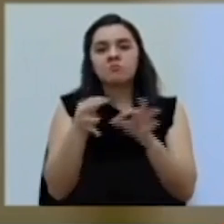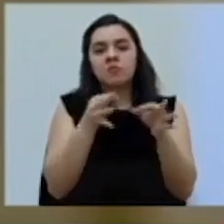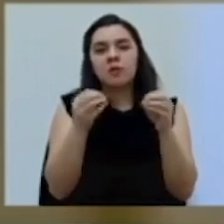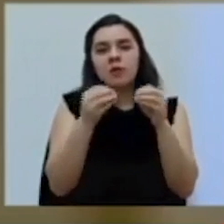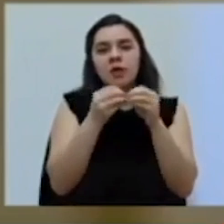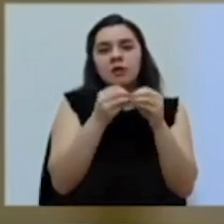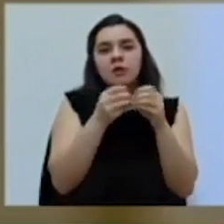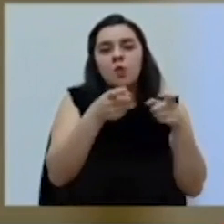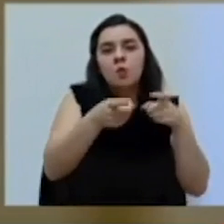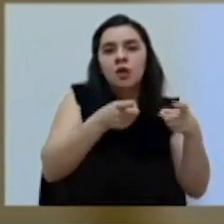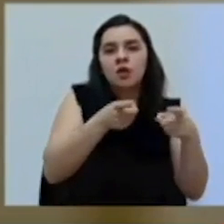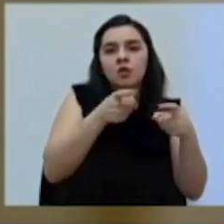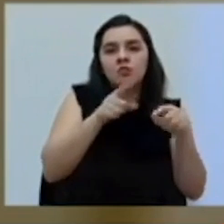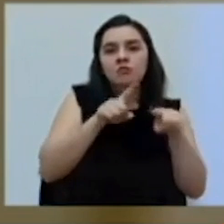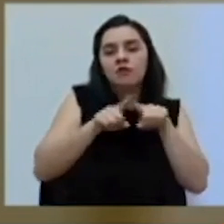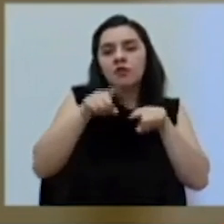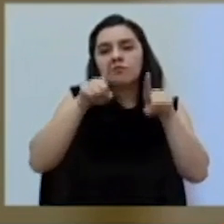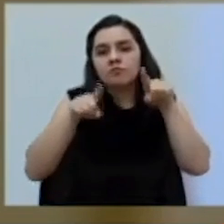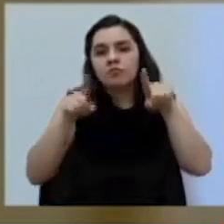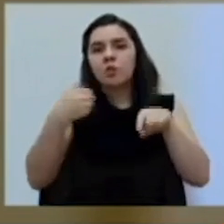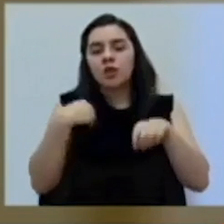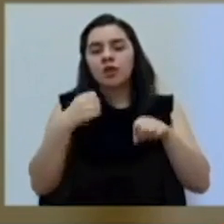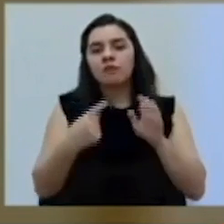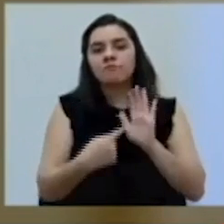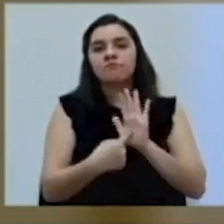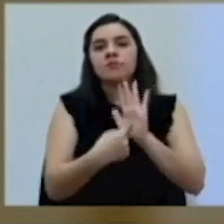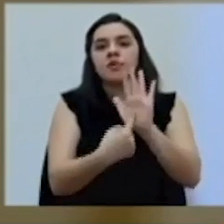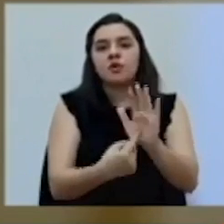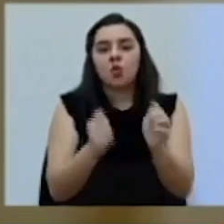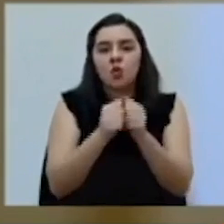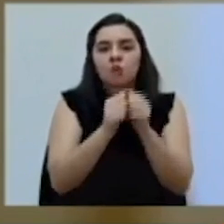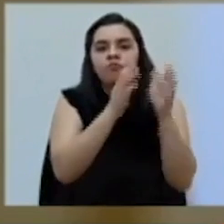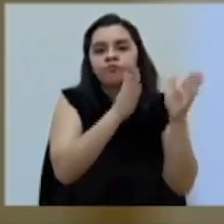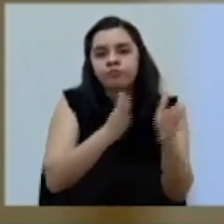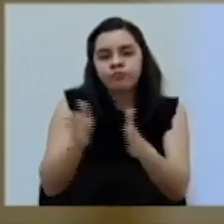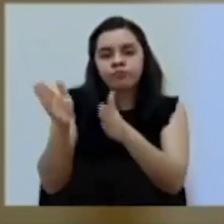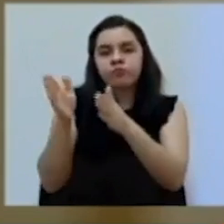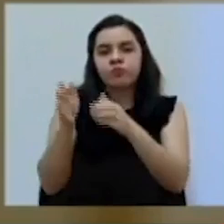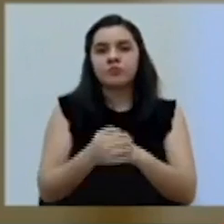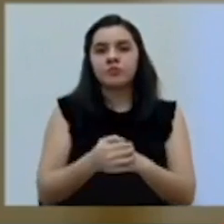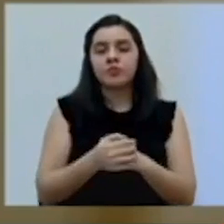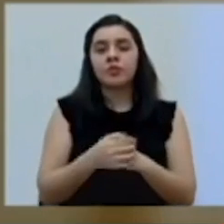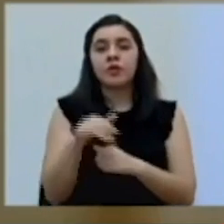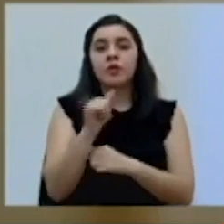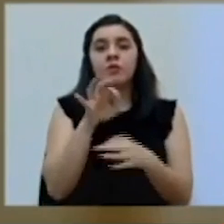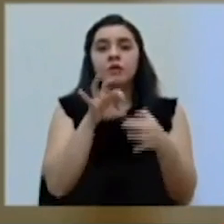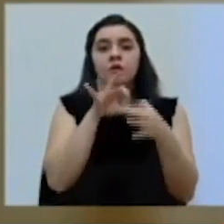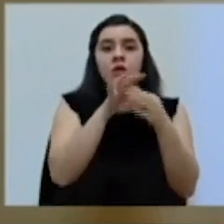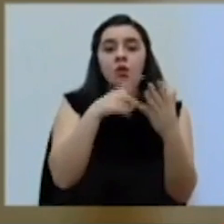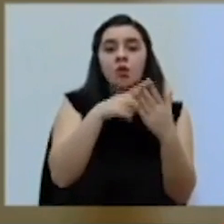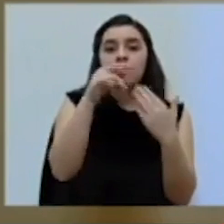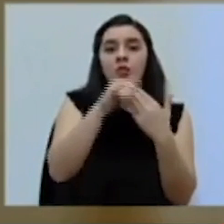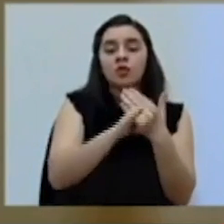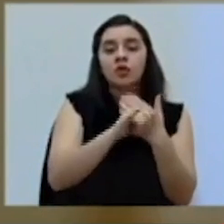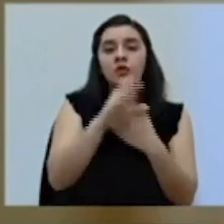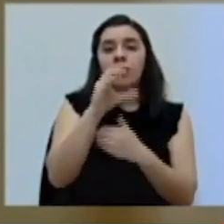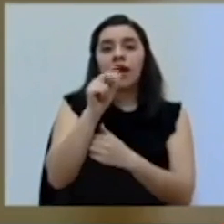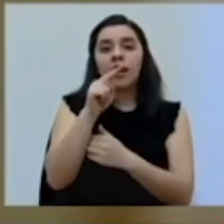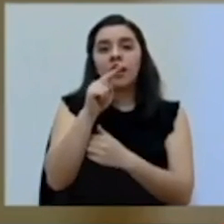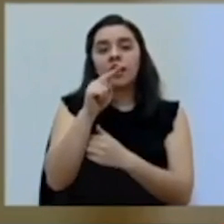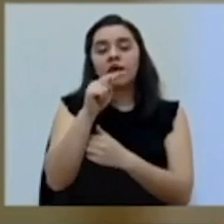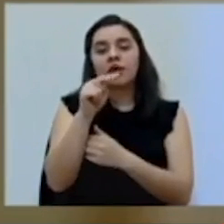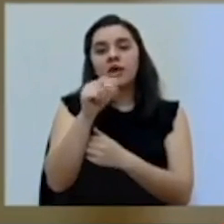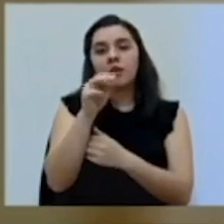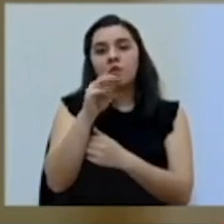esas variantes que pueden presentarse con la logística. Y con respecto al proyecto de cáñamo y cannabis medicinal,